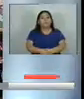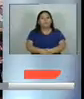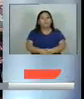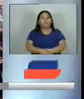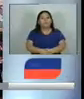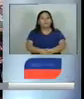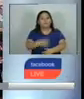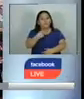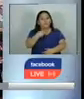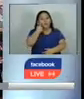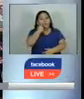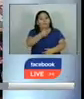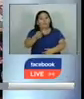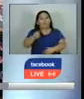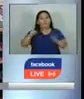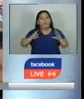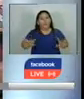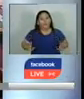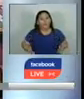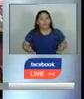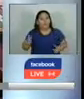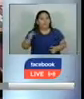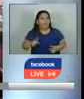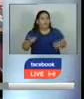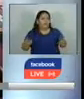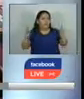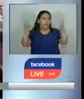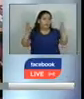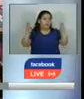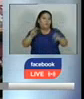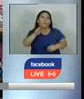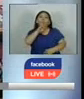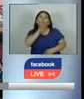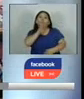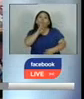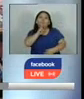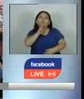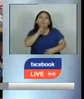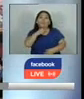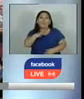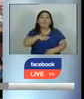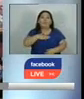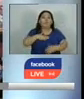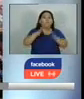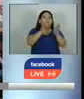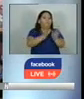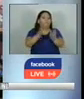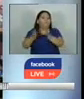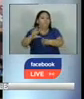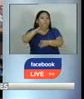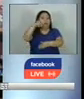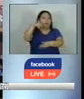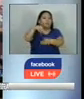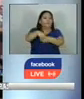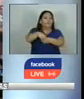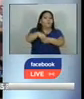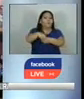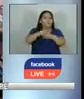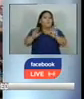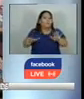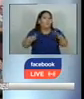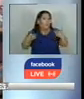He escuchado de parte del gobierno central en el caso de Honduras de tener un plan integral para poder